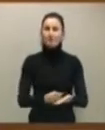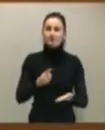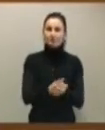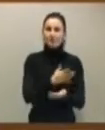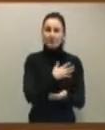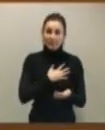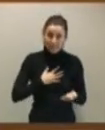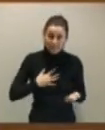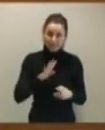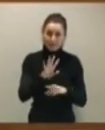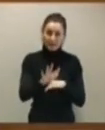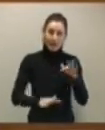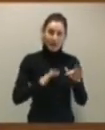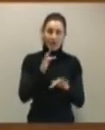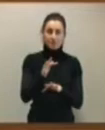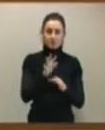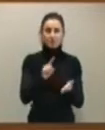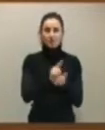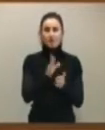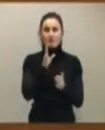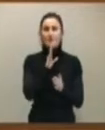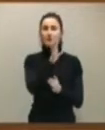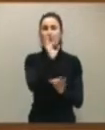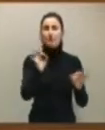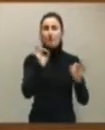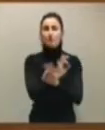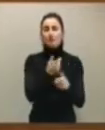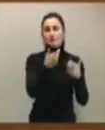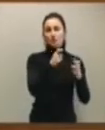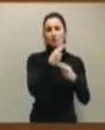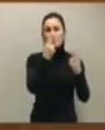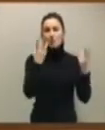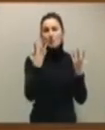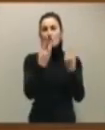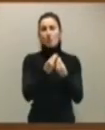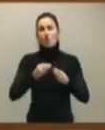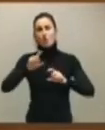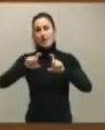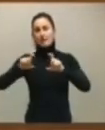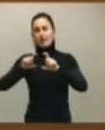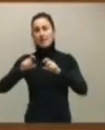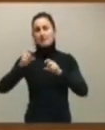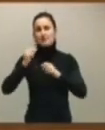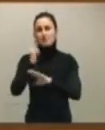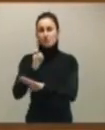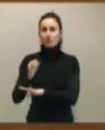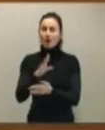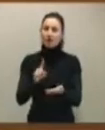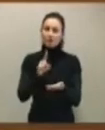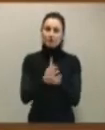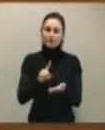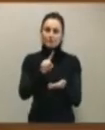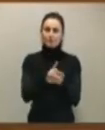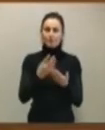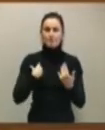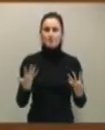además, se empeña en confundir sector público con los órganos institucionales. Sí, reiteradamente, hacen